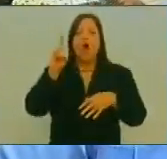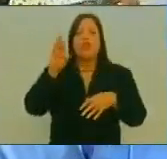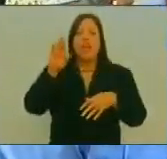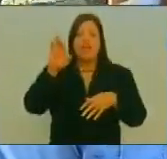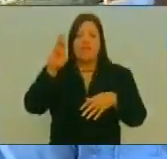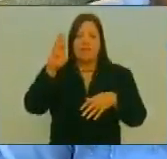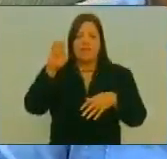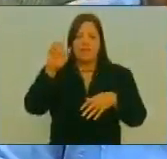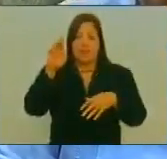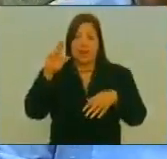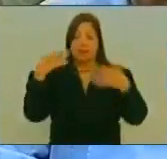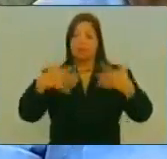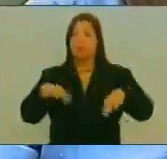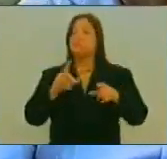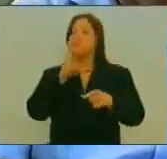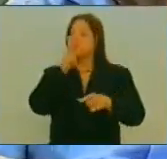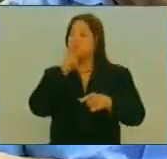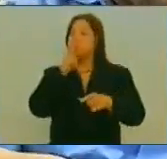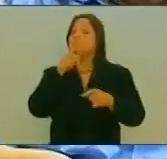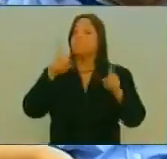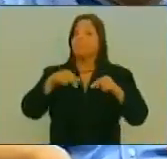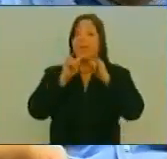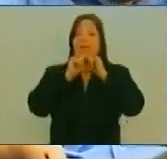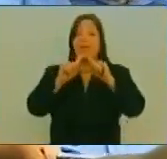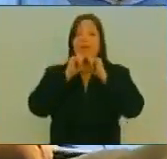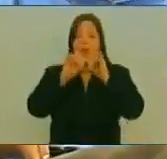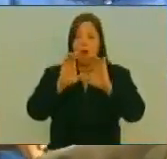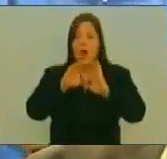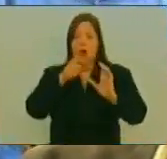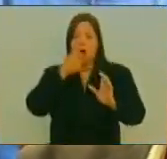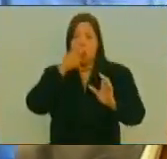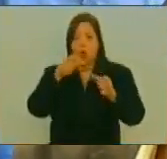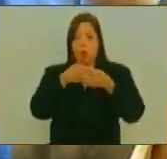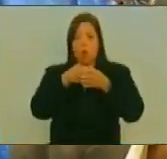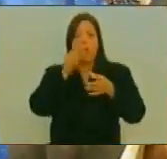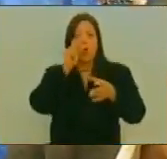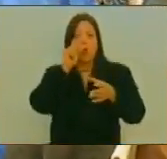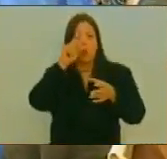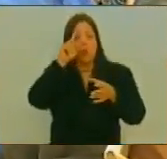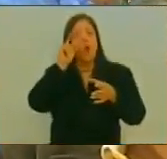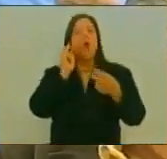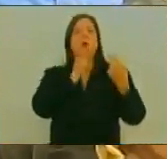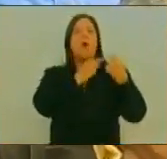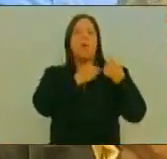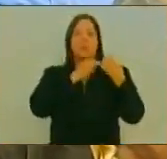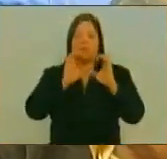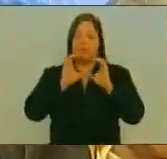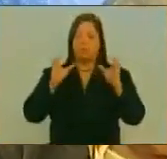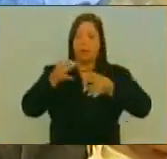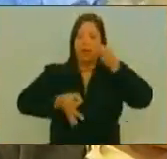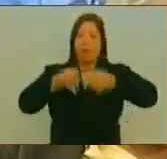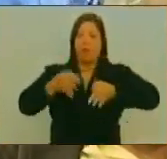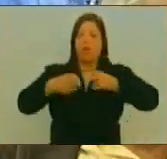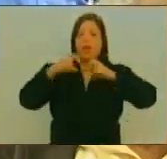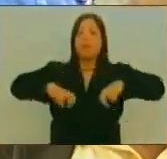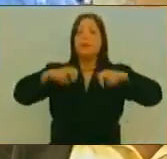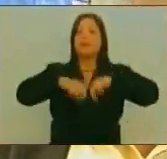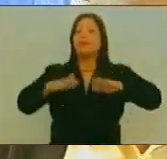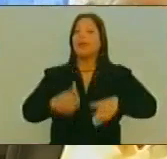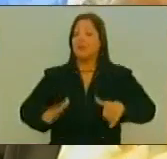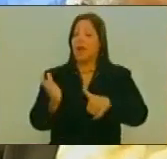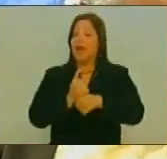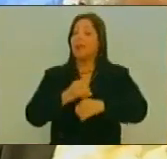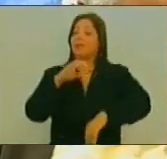Informó sobre este tema Que el director del bufete de abogados mencionado Tienen una investigación en curso